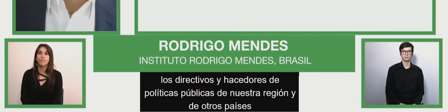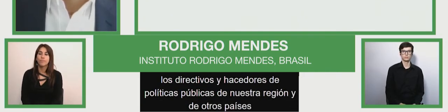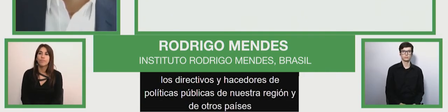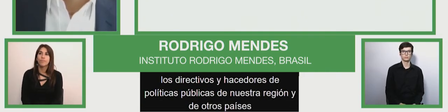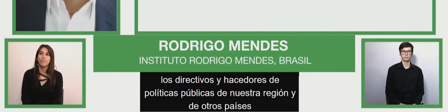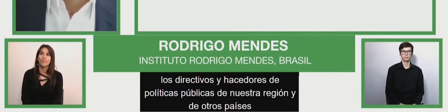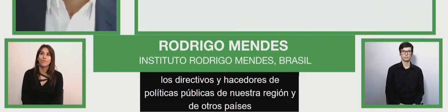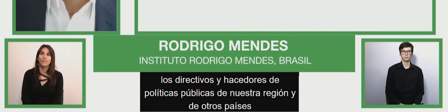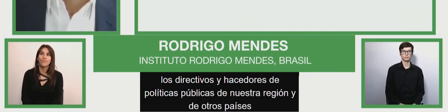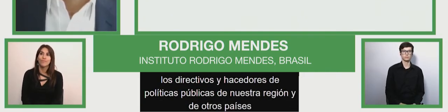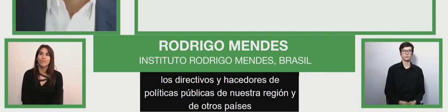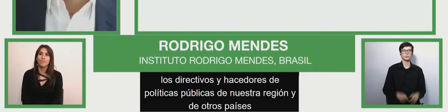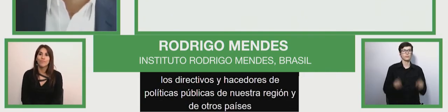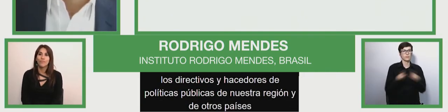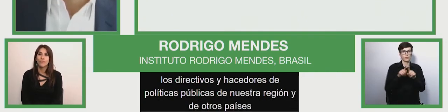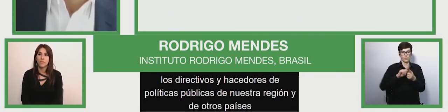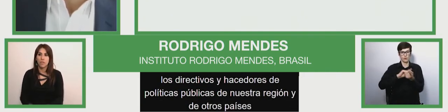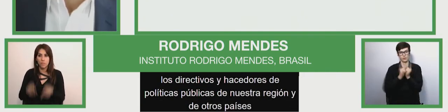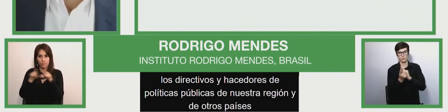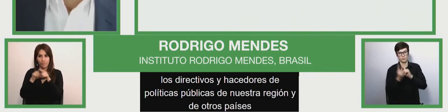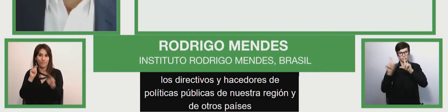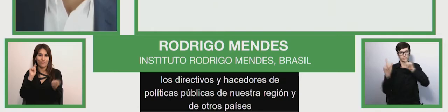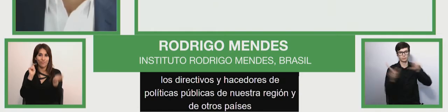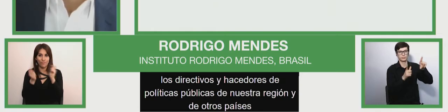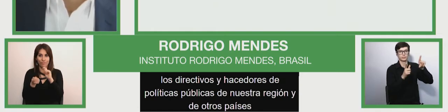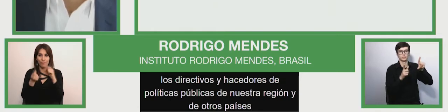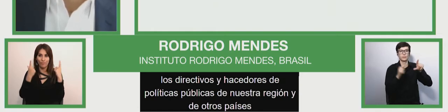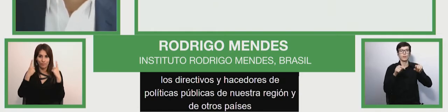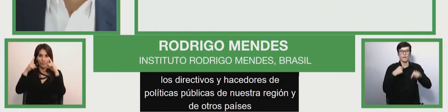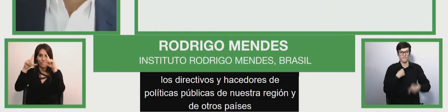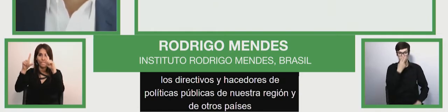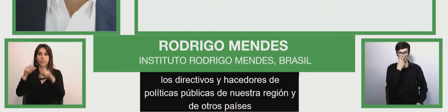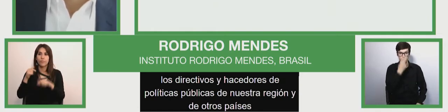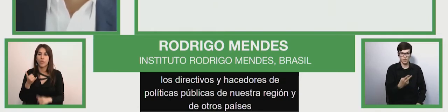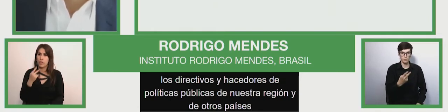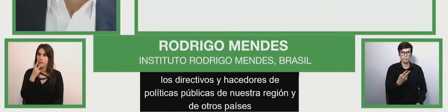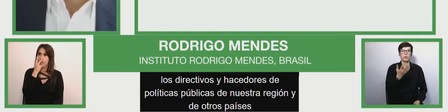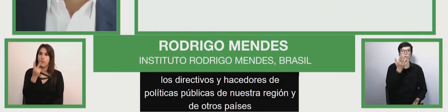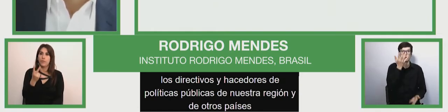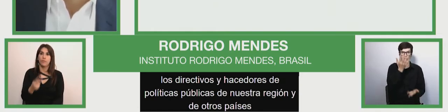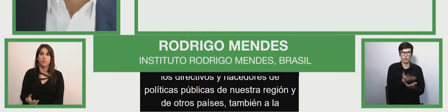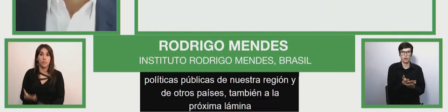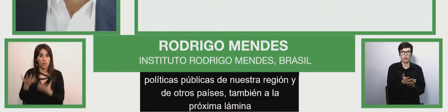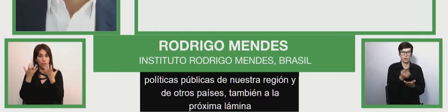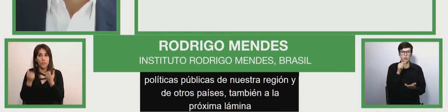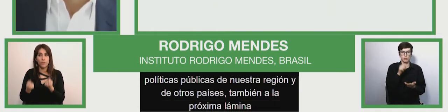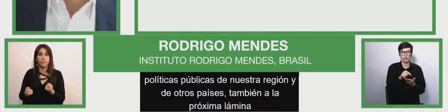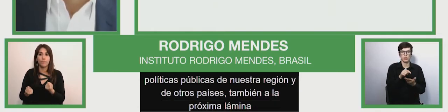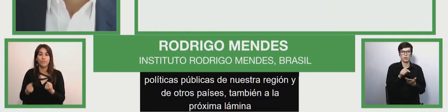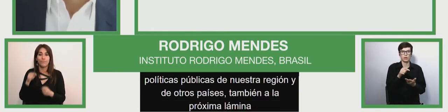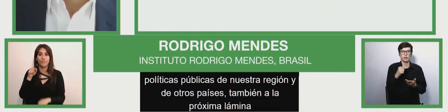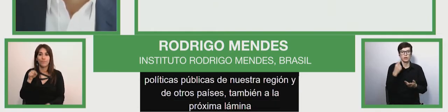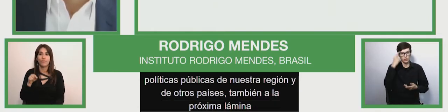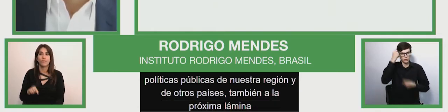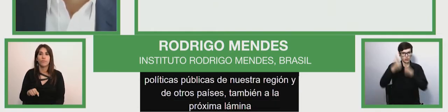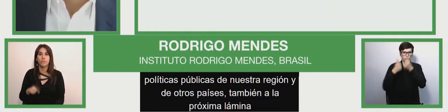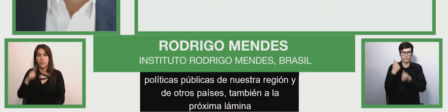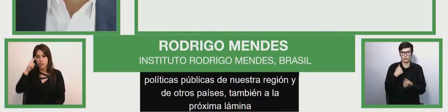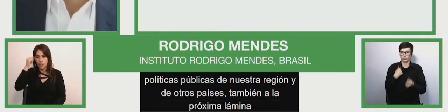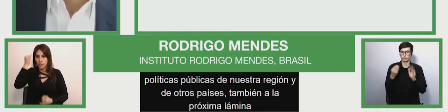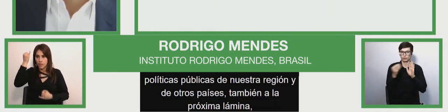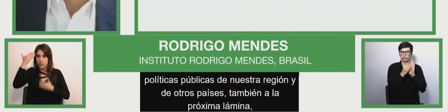cambiar entonces a la próxima lámina al cambiar la próxima lámina vemos que una de nuestras innovaciones